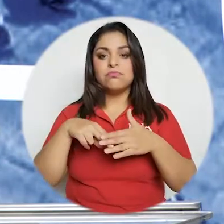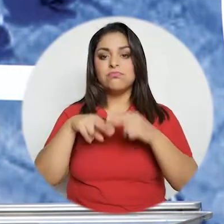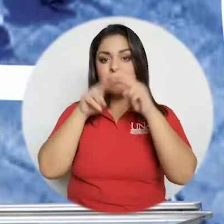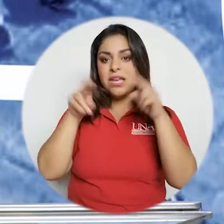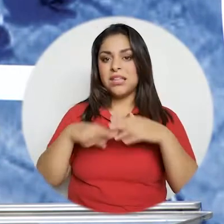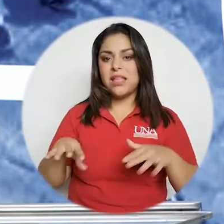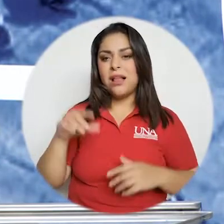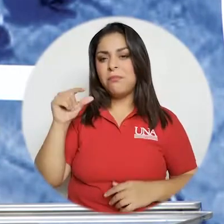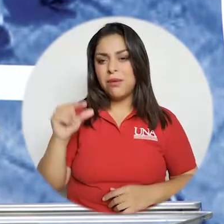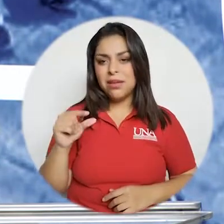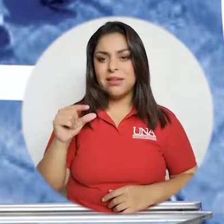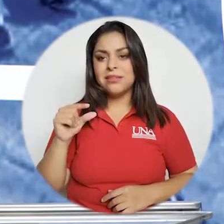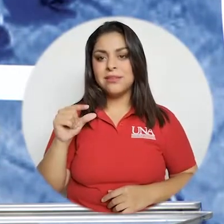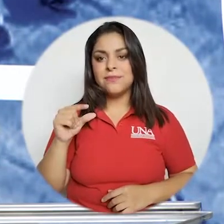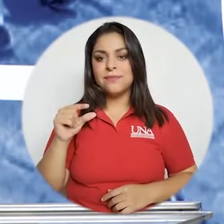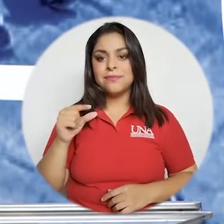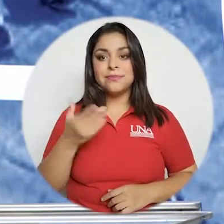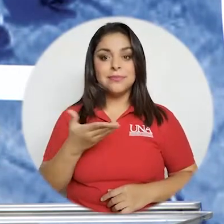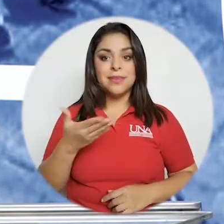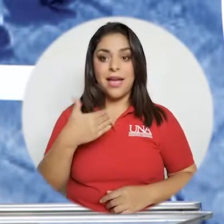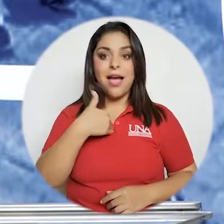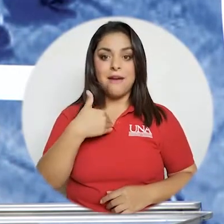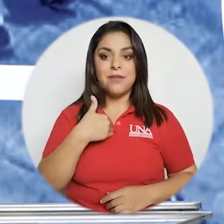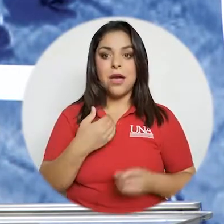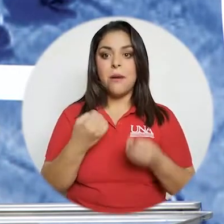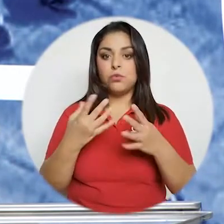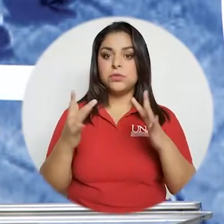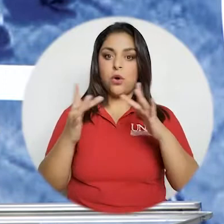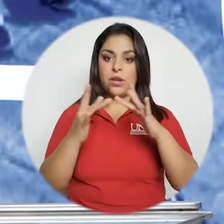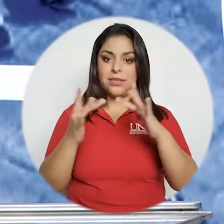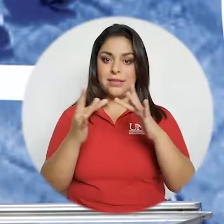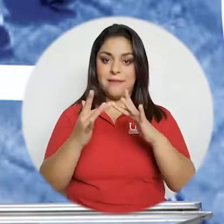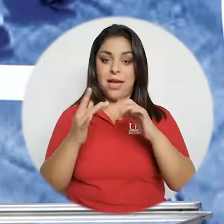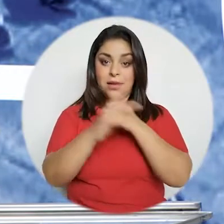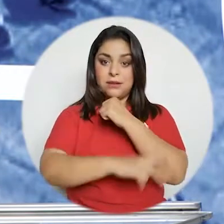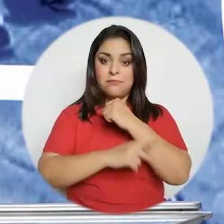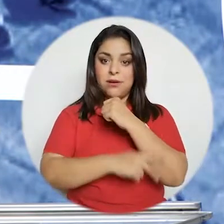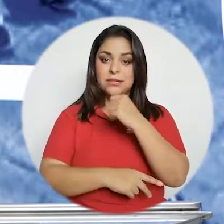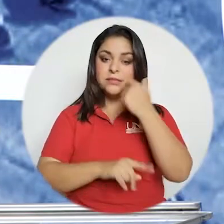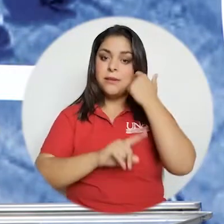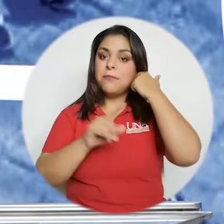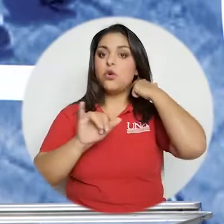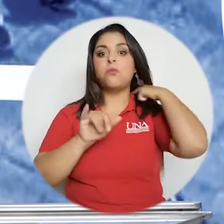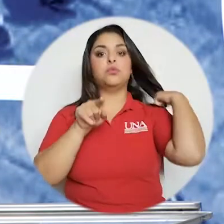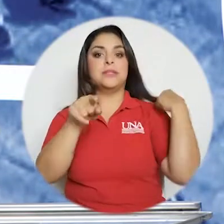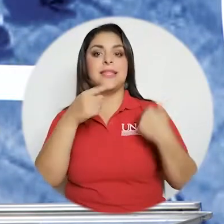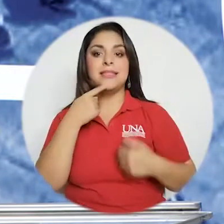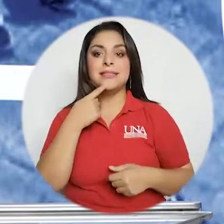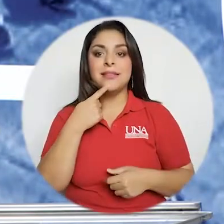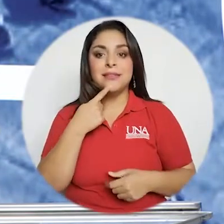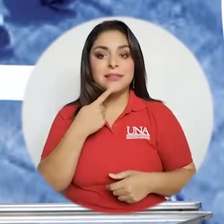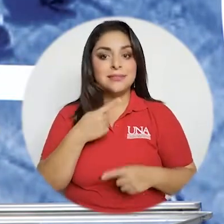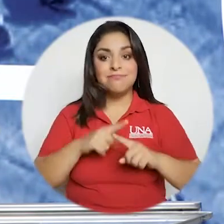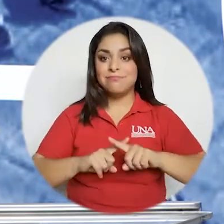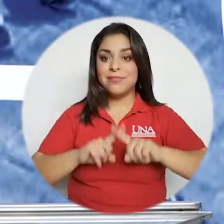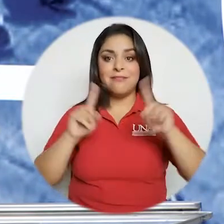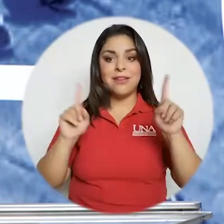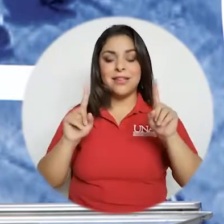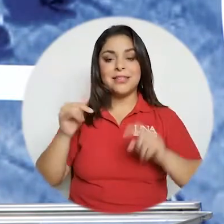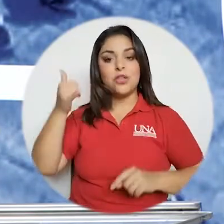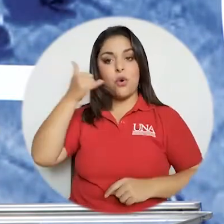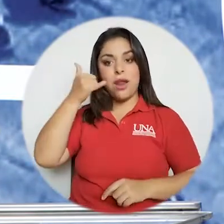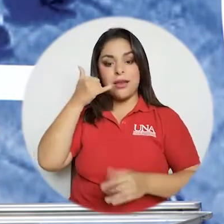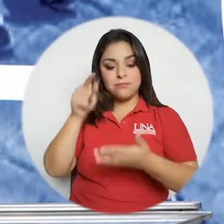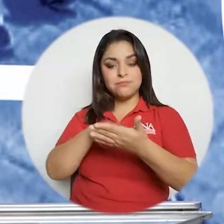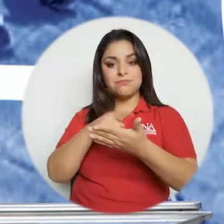digital pequeña y que había mucha conectividad en el país pero como usted dice una cosa es tener un